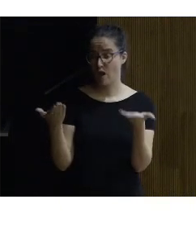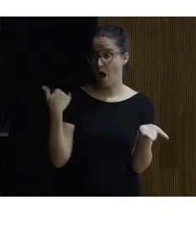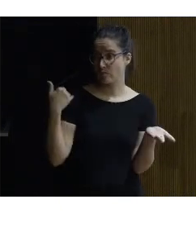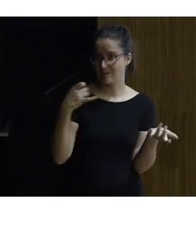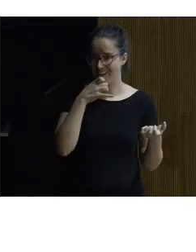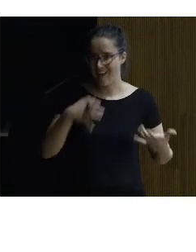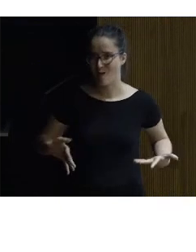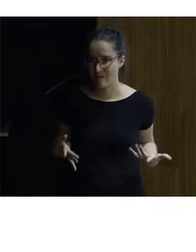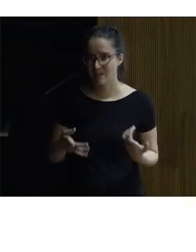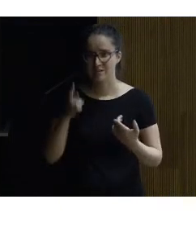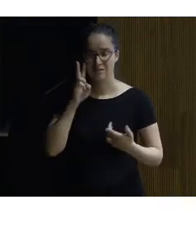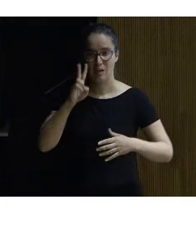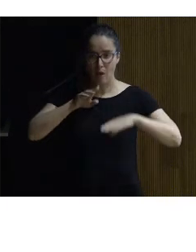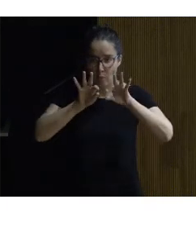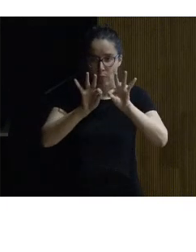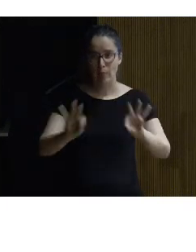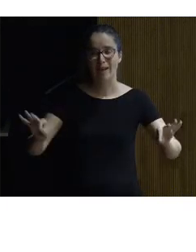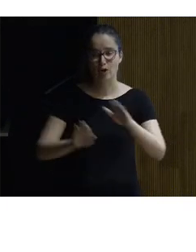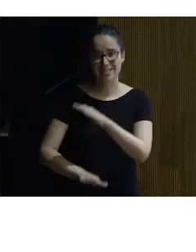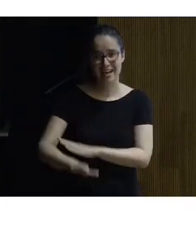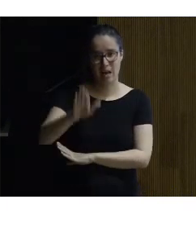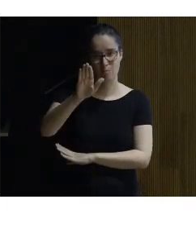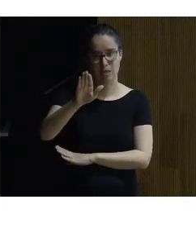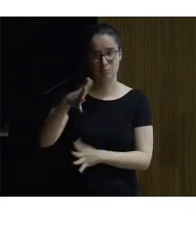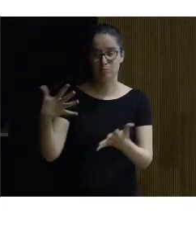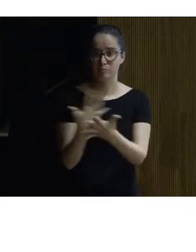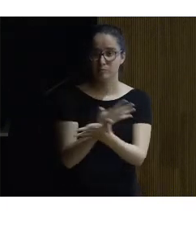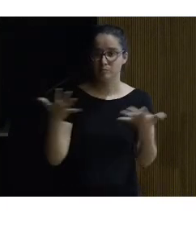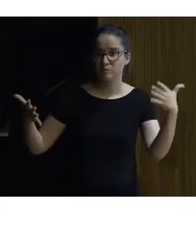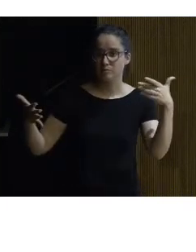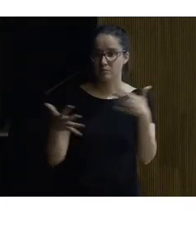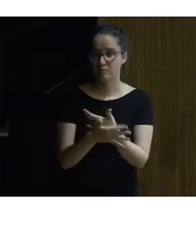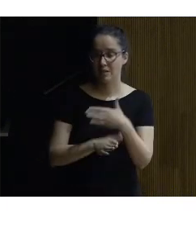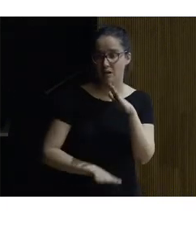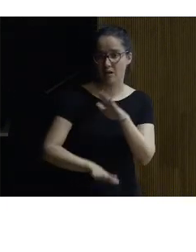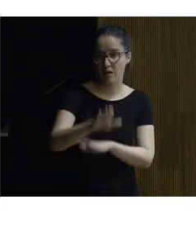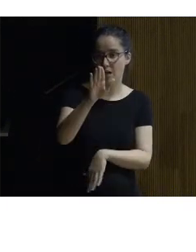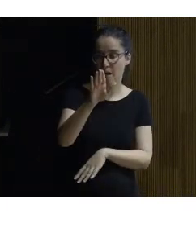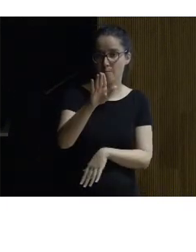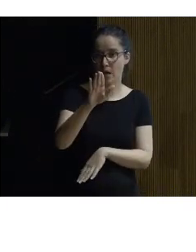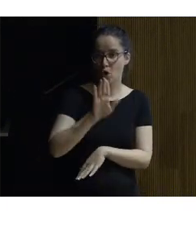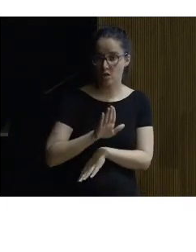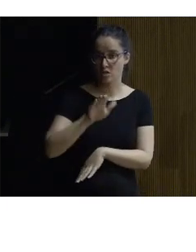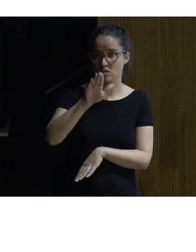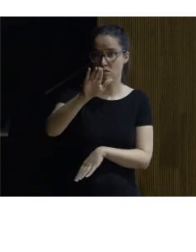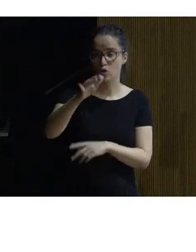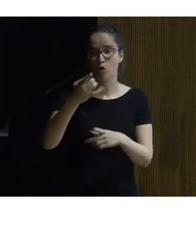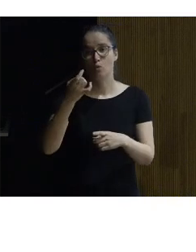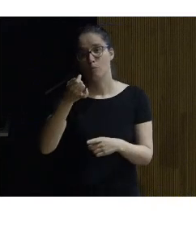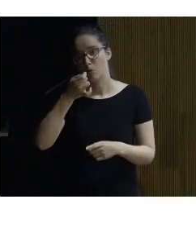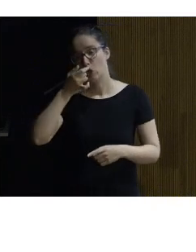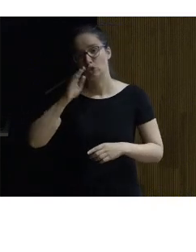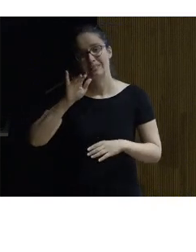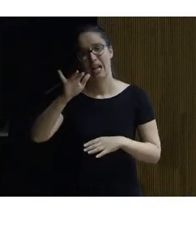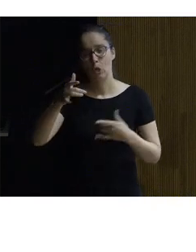aquí tenemos la epidermis como esas rampas combinan por cierto la rampa con el tablonado con unos pocos